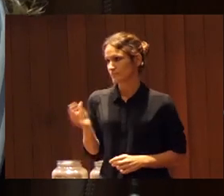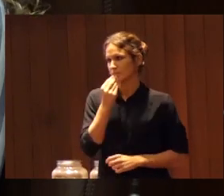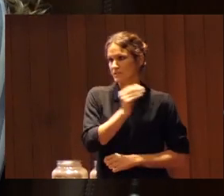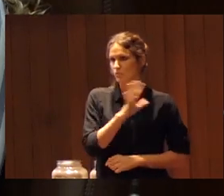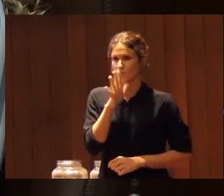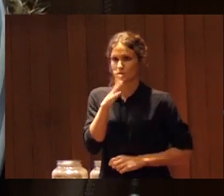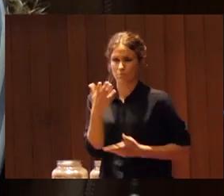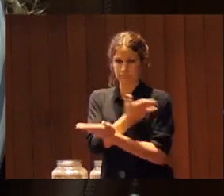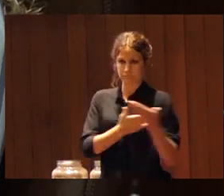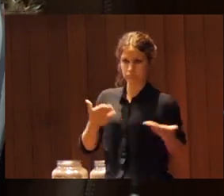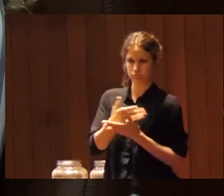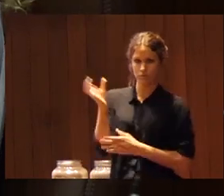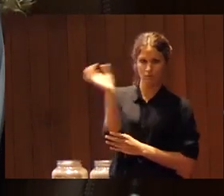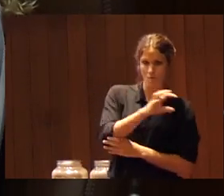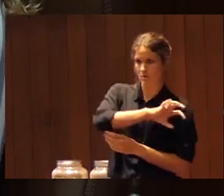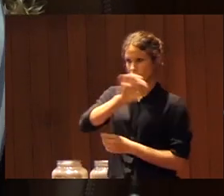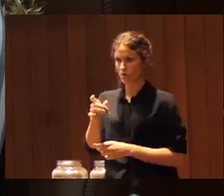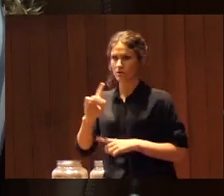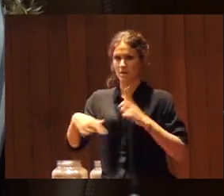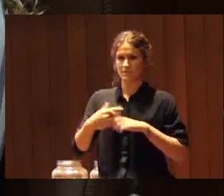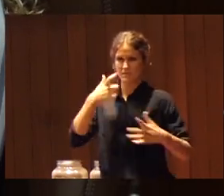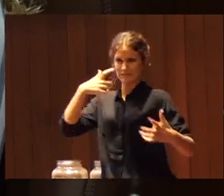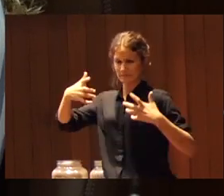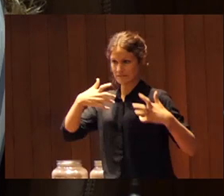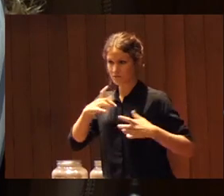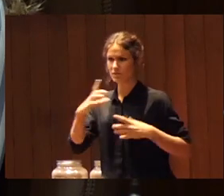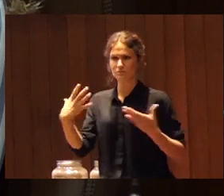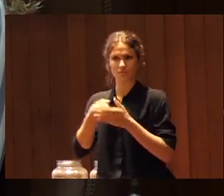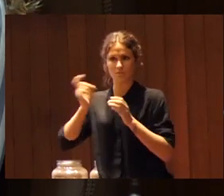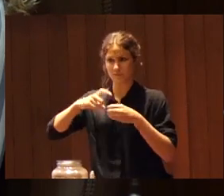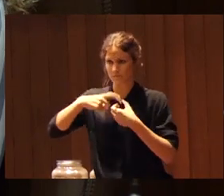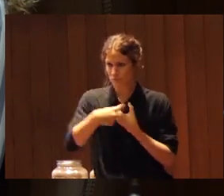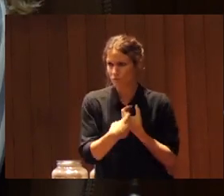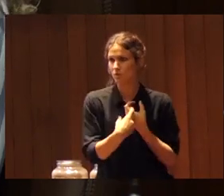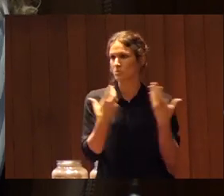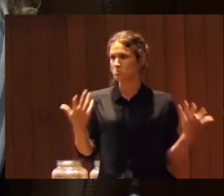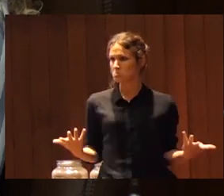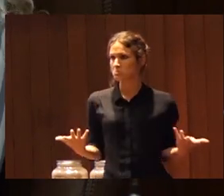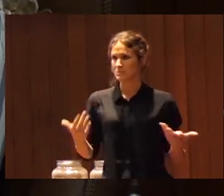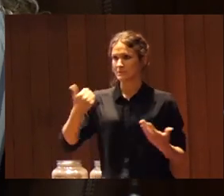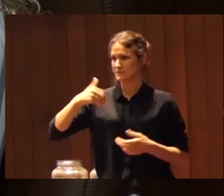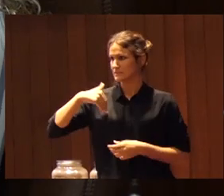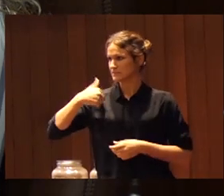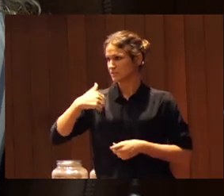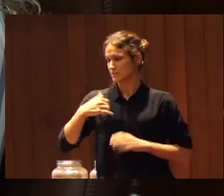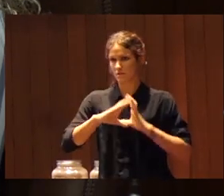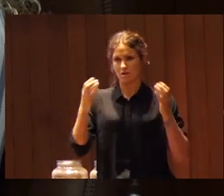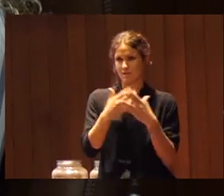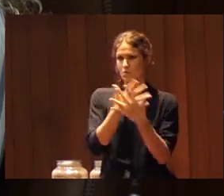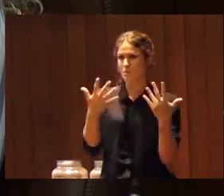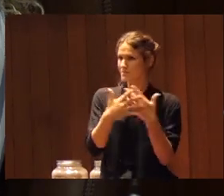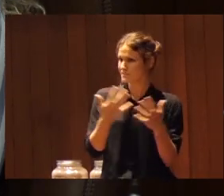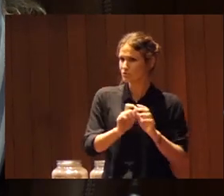juego hay espectáculos hay participación y prácticamente ya estamos en los equipos mixtos superando